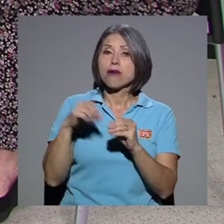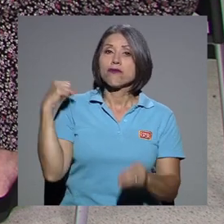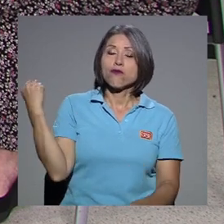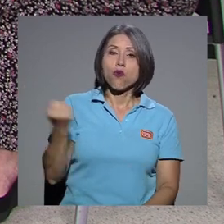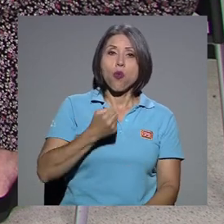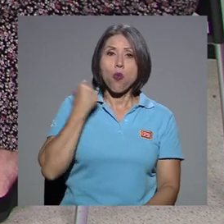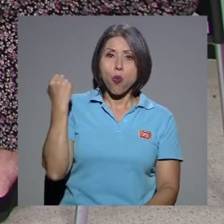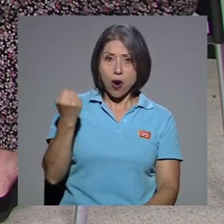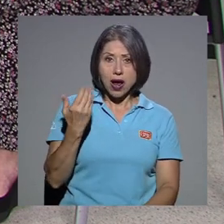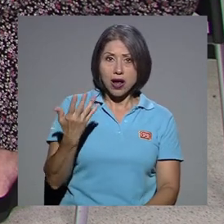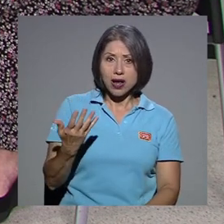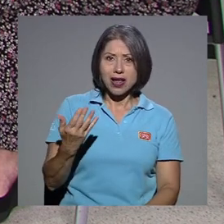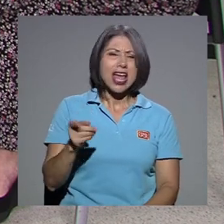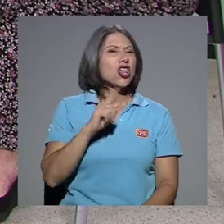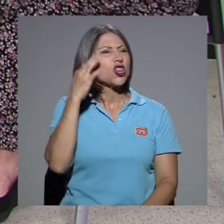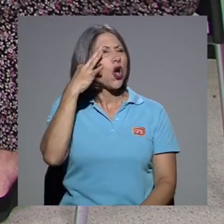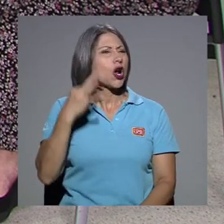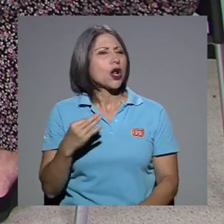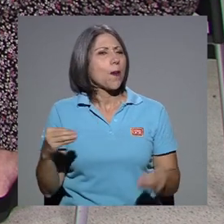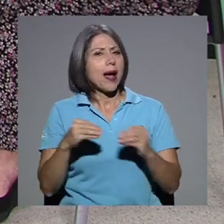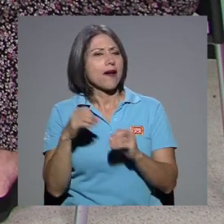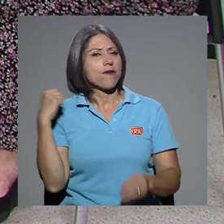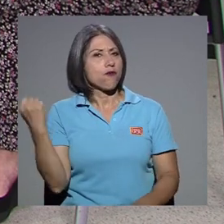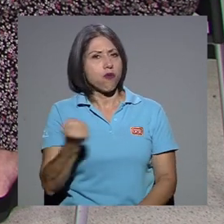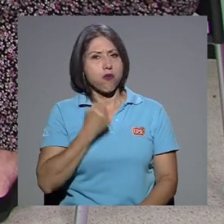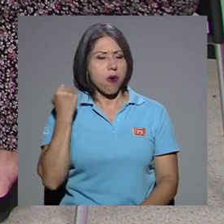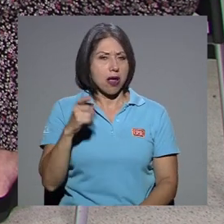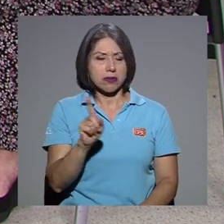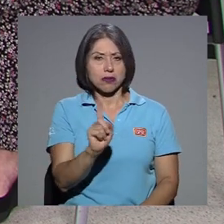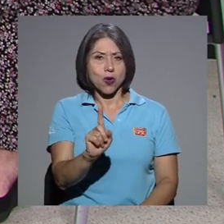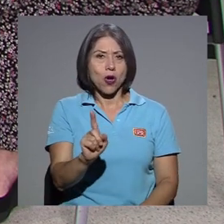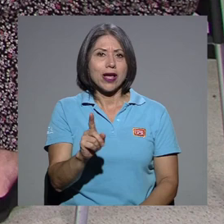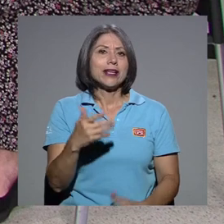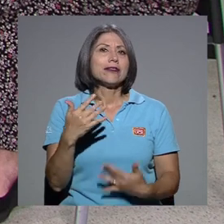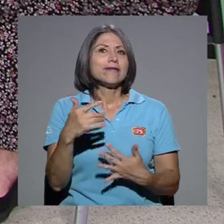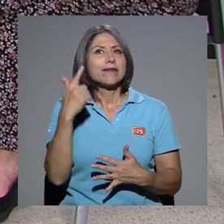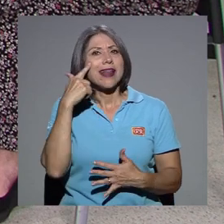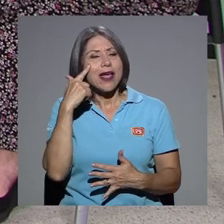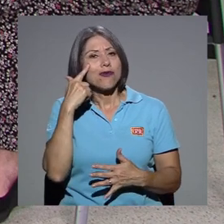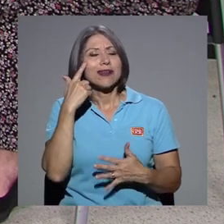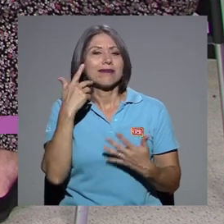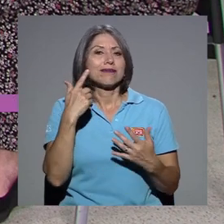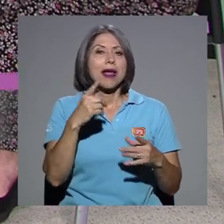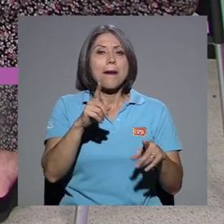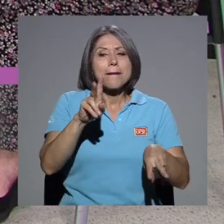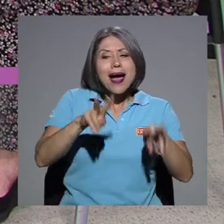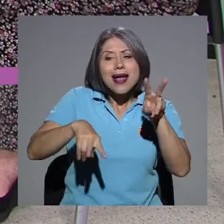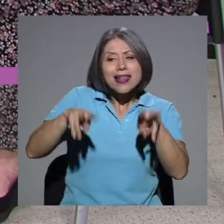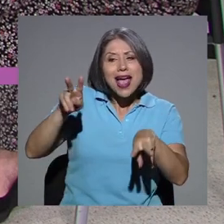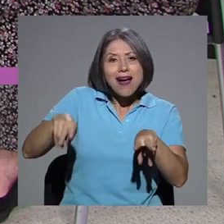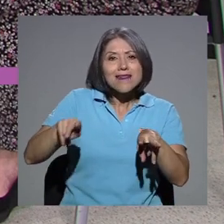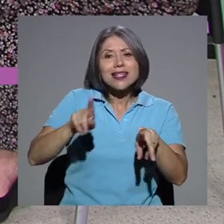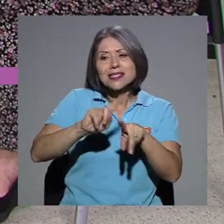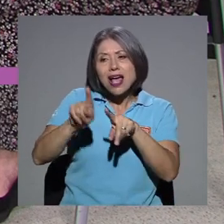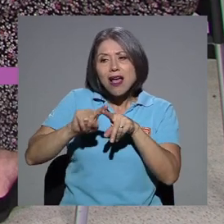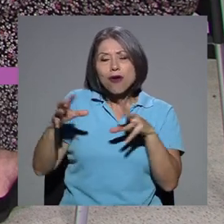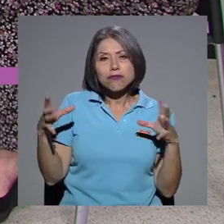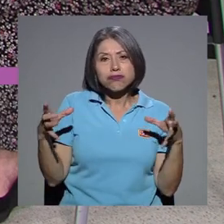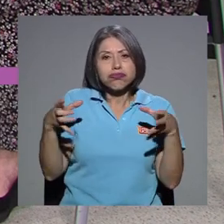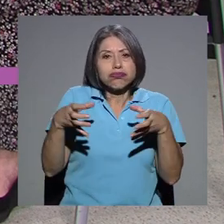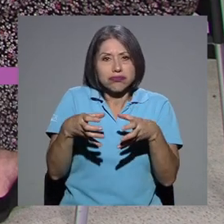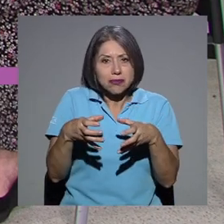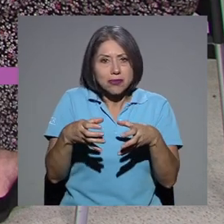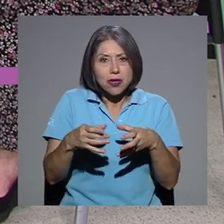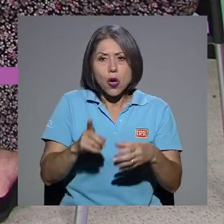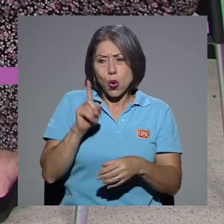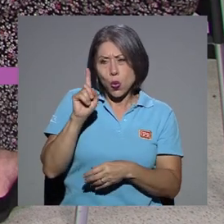vez. No creo que esté resultando un poquito más fuerte, sino que se unieron varias variables. Una que salió en